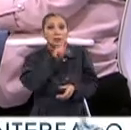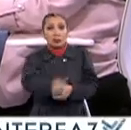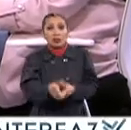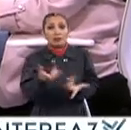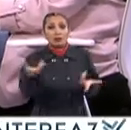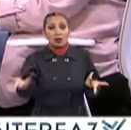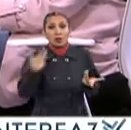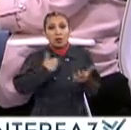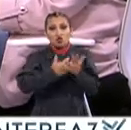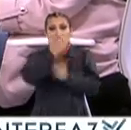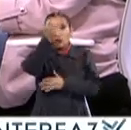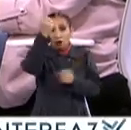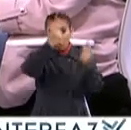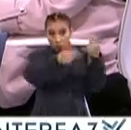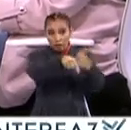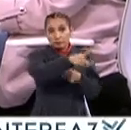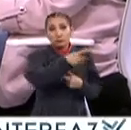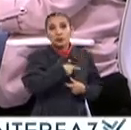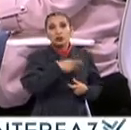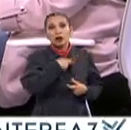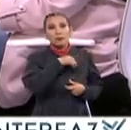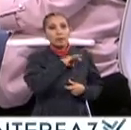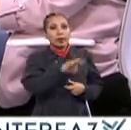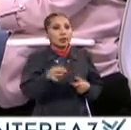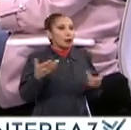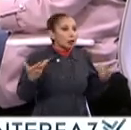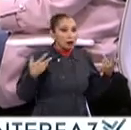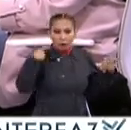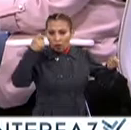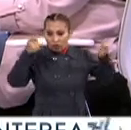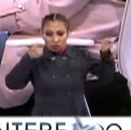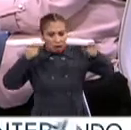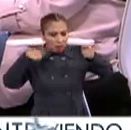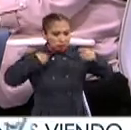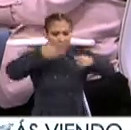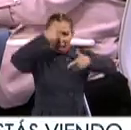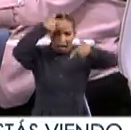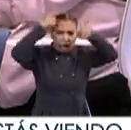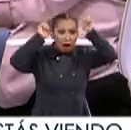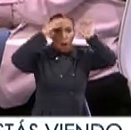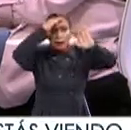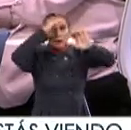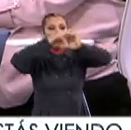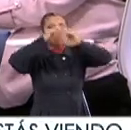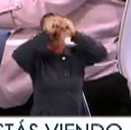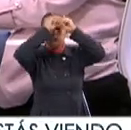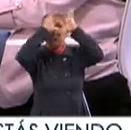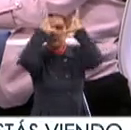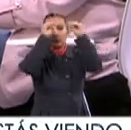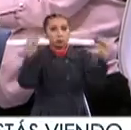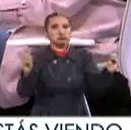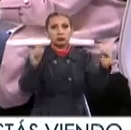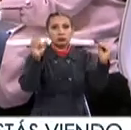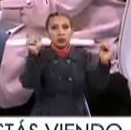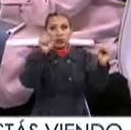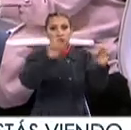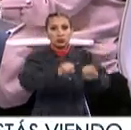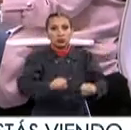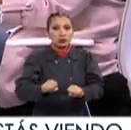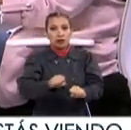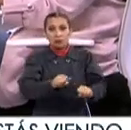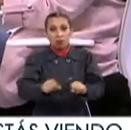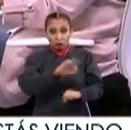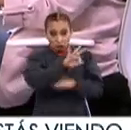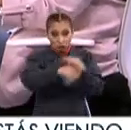inclusive extremos Hay personas que podemos llegar a perder el control hasta la memoria en el momento del sismo Entonces, el que